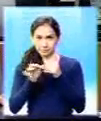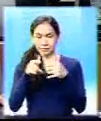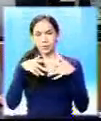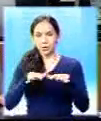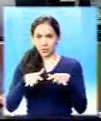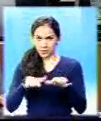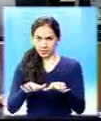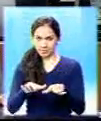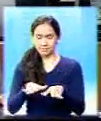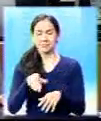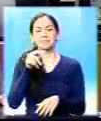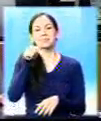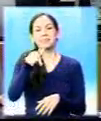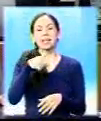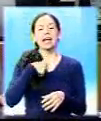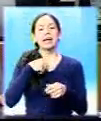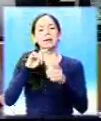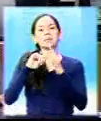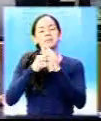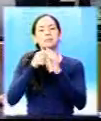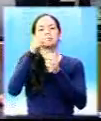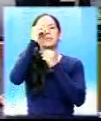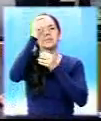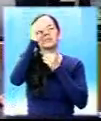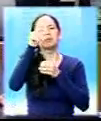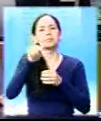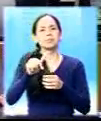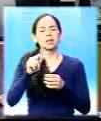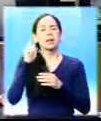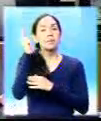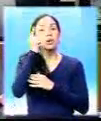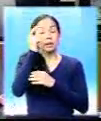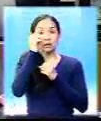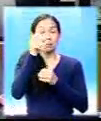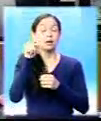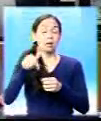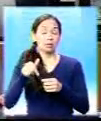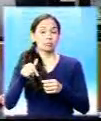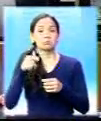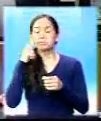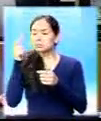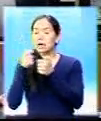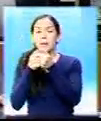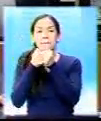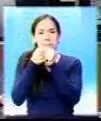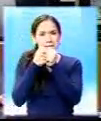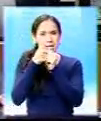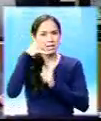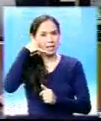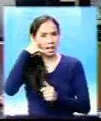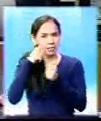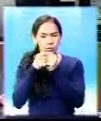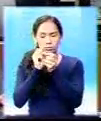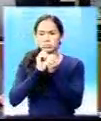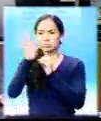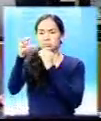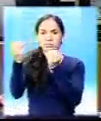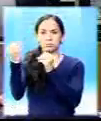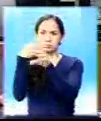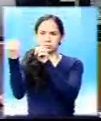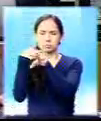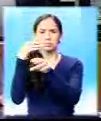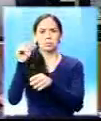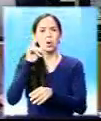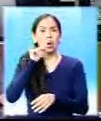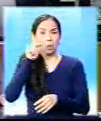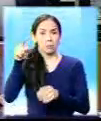de señas Doris Parada. Comenzamos con una exclusiva de su noticiero Guatevisión y es que un despliegue de mensajes de texto entre celulares de un informante y el